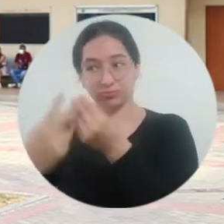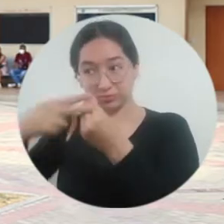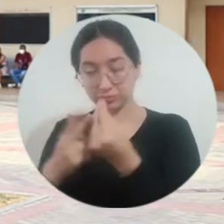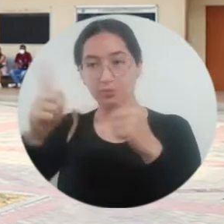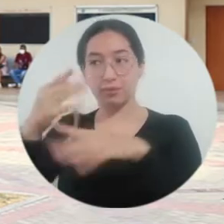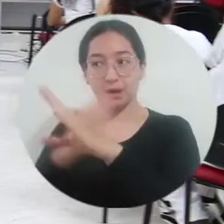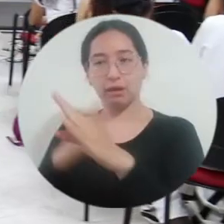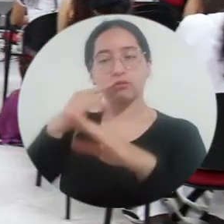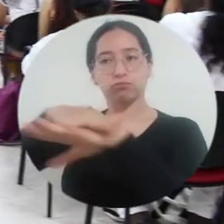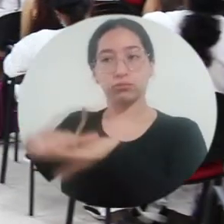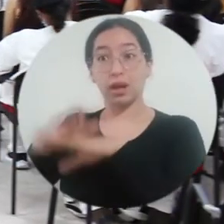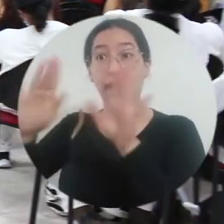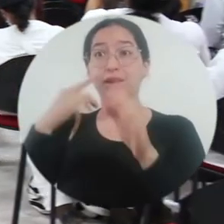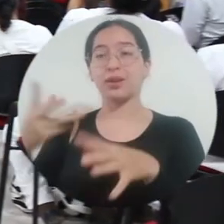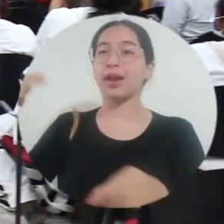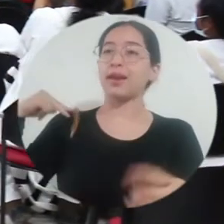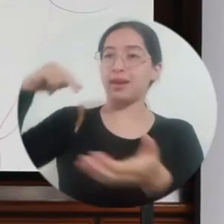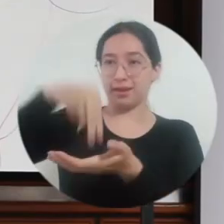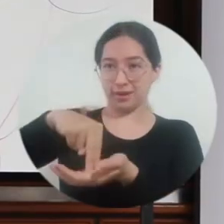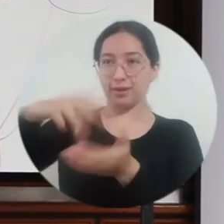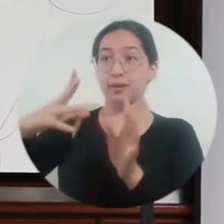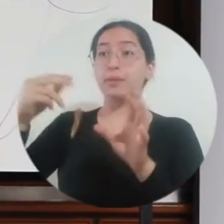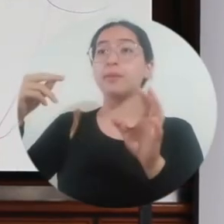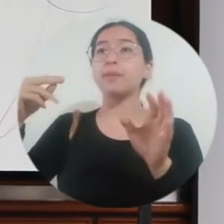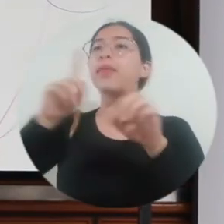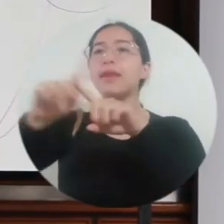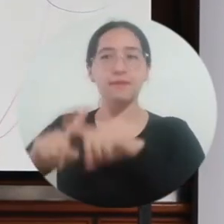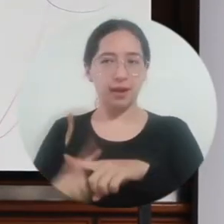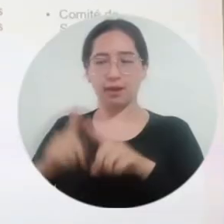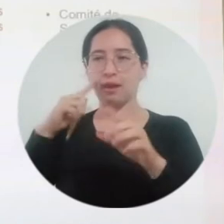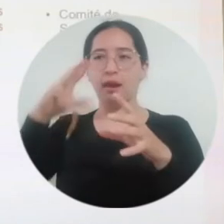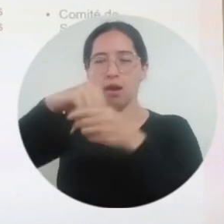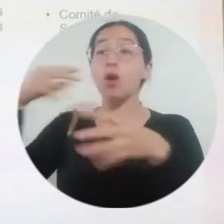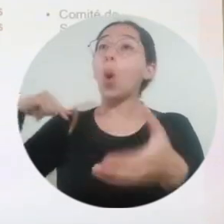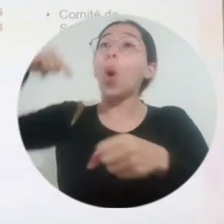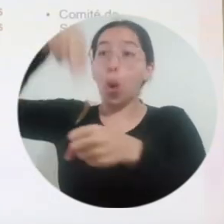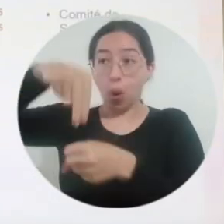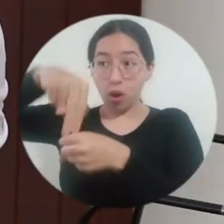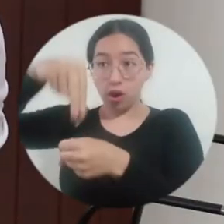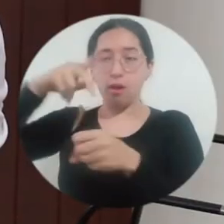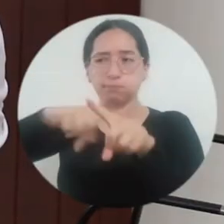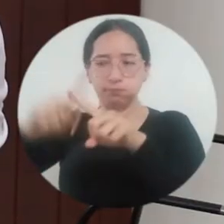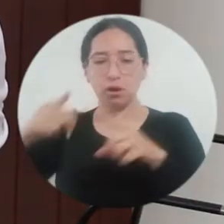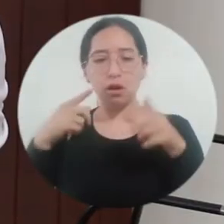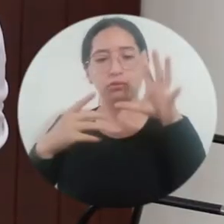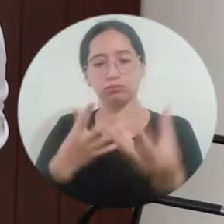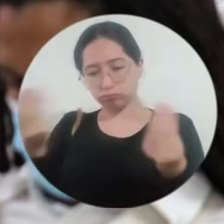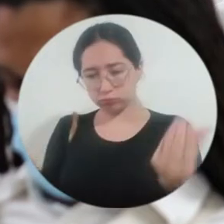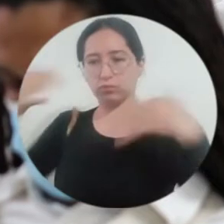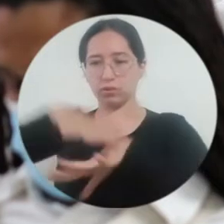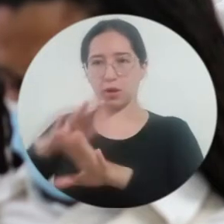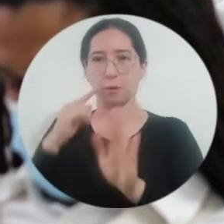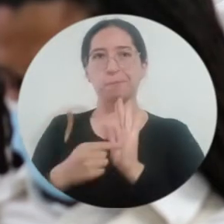o de talleres en consulta previa. Fue así como indígenas Kogi y Wayú, algunos miembros de la institución y otros externos a ella se